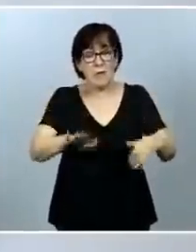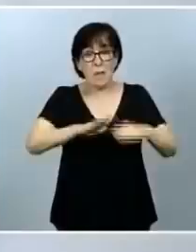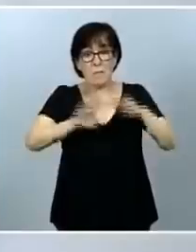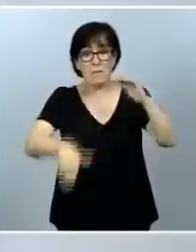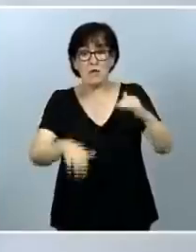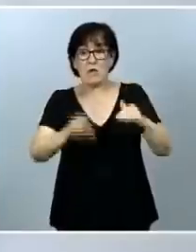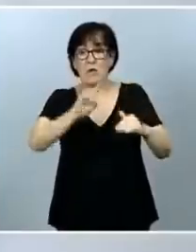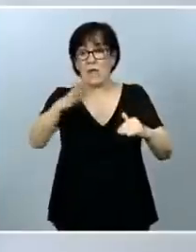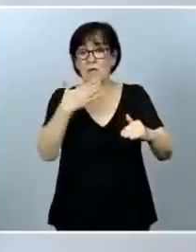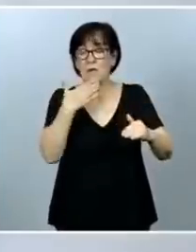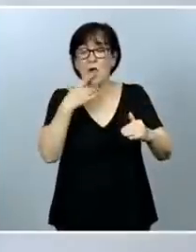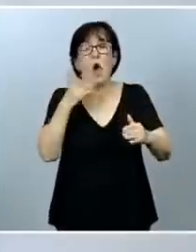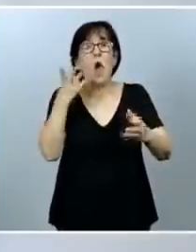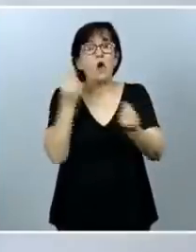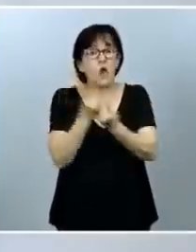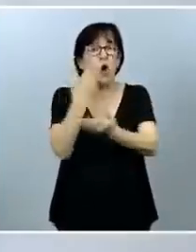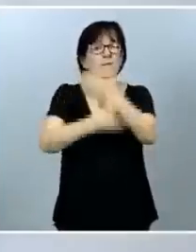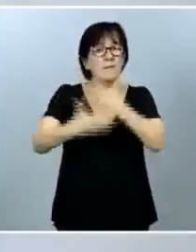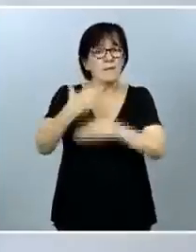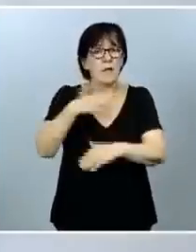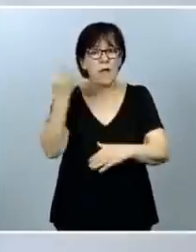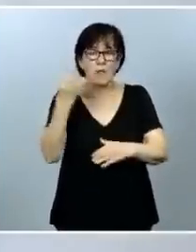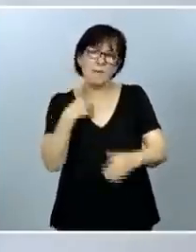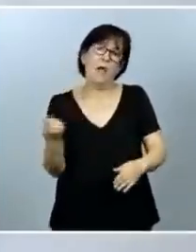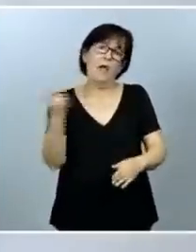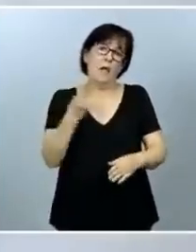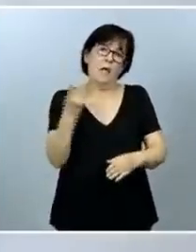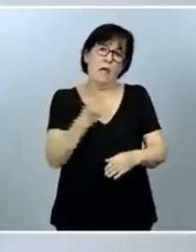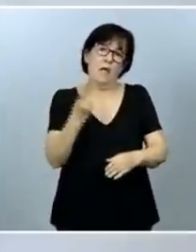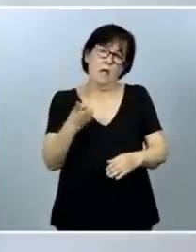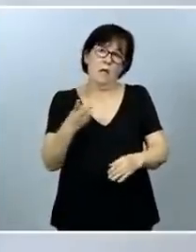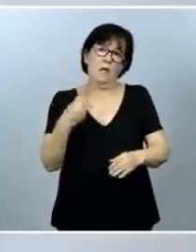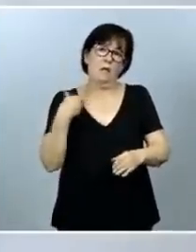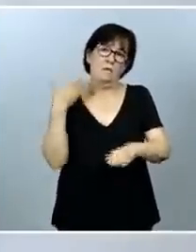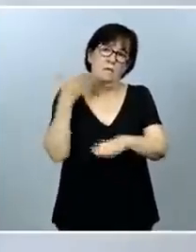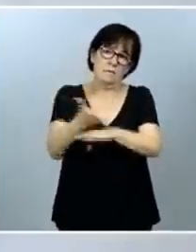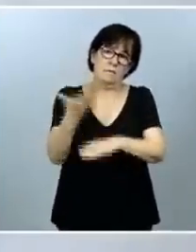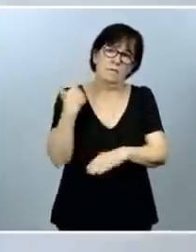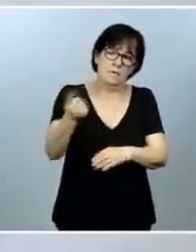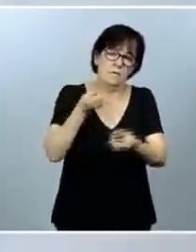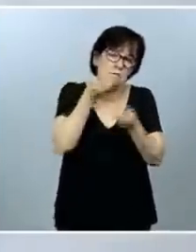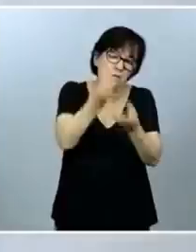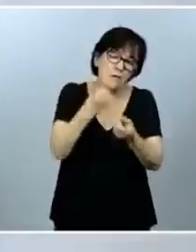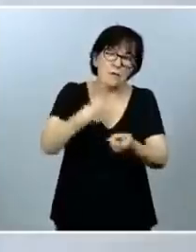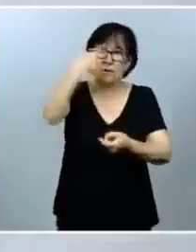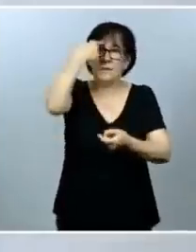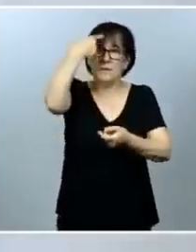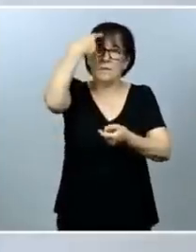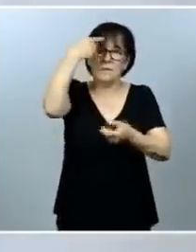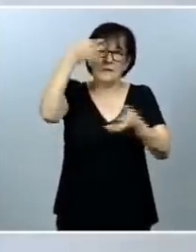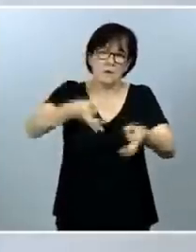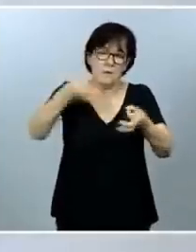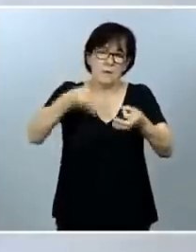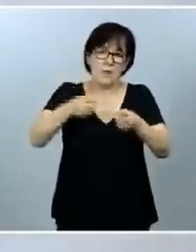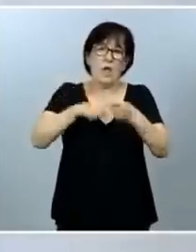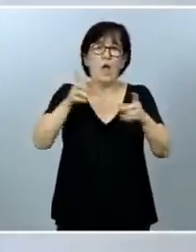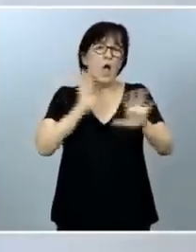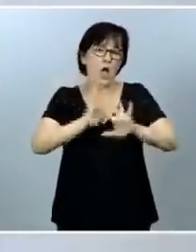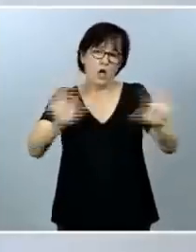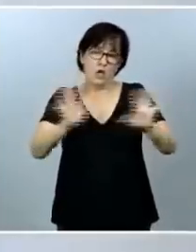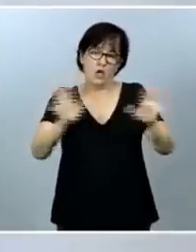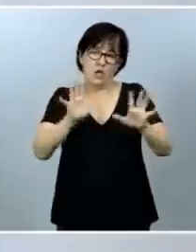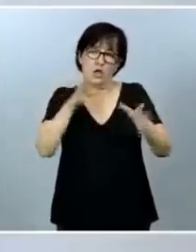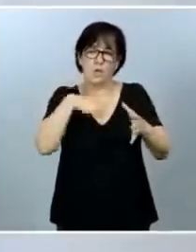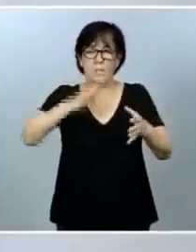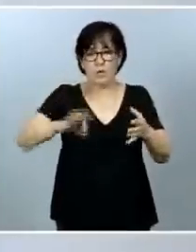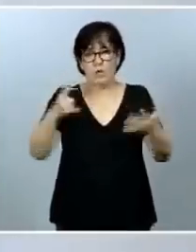o con discapacidad tengan reiteradamente que declarar y así revivir varias veces el horror que han podido